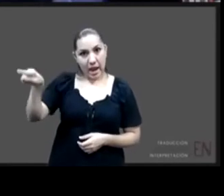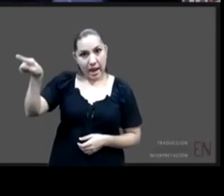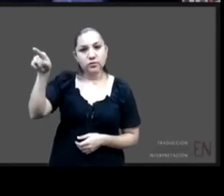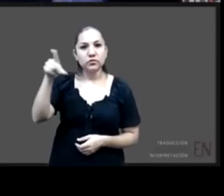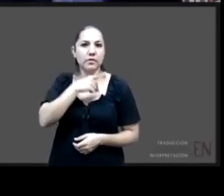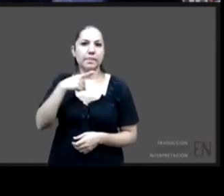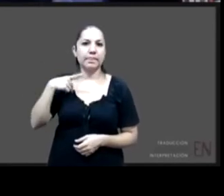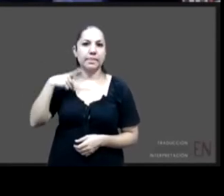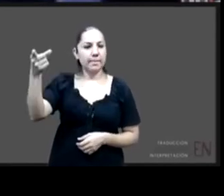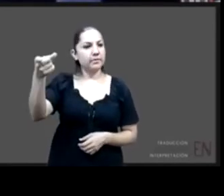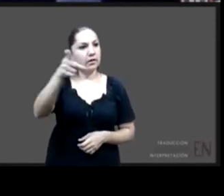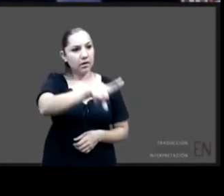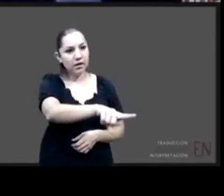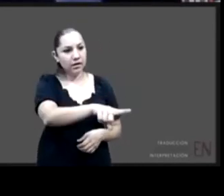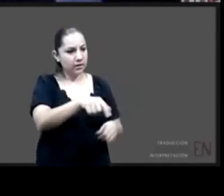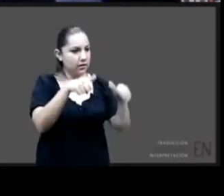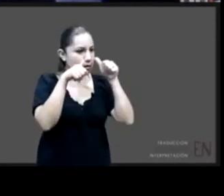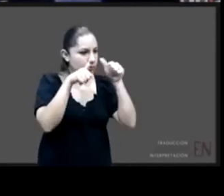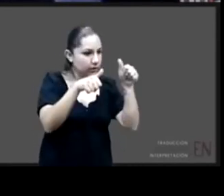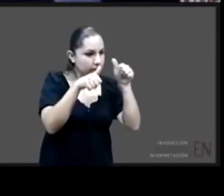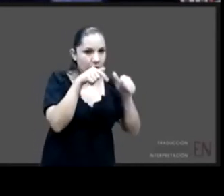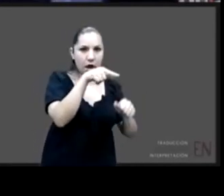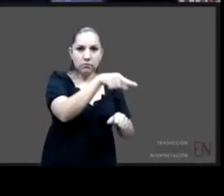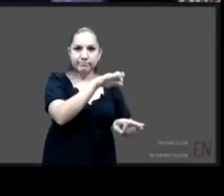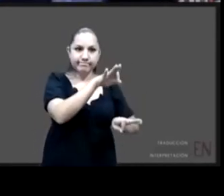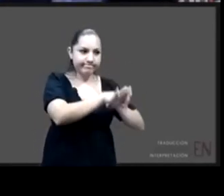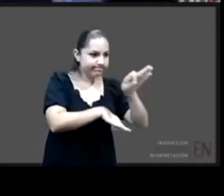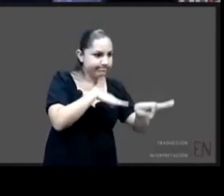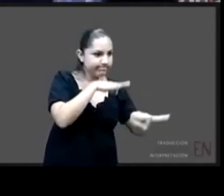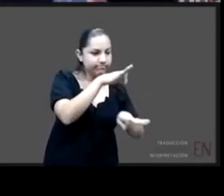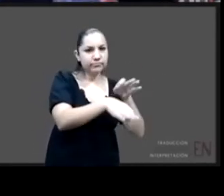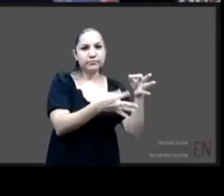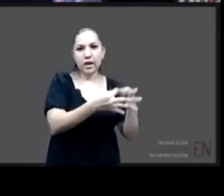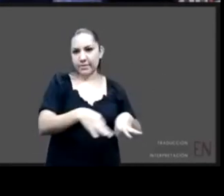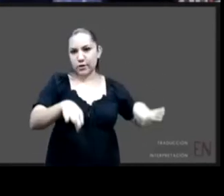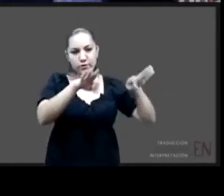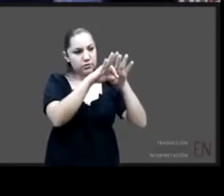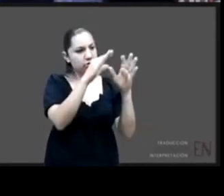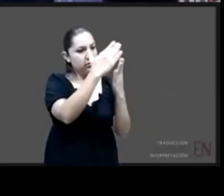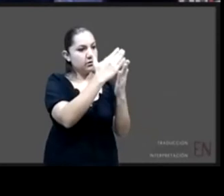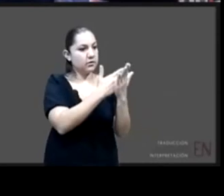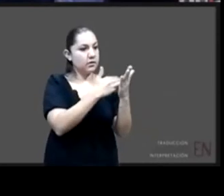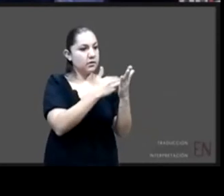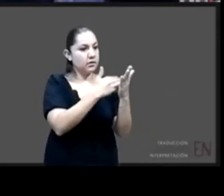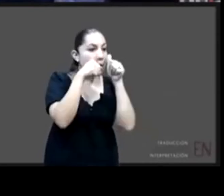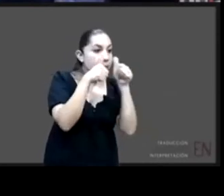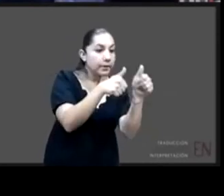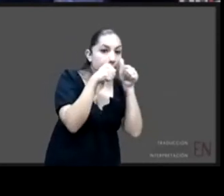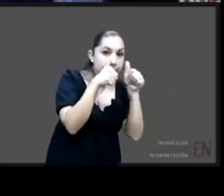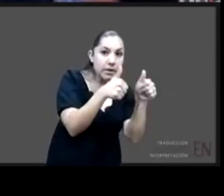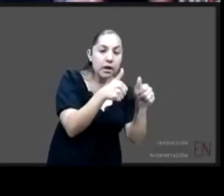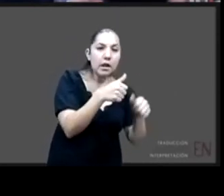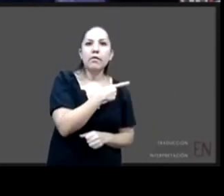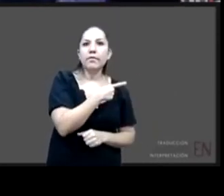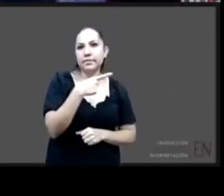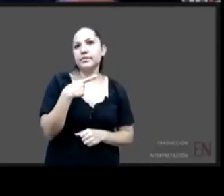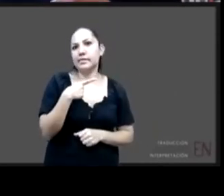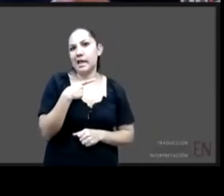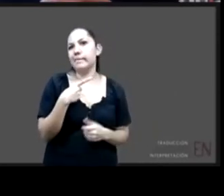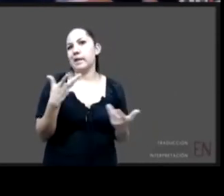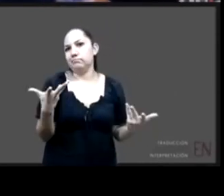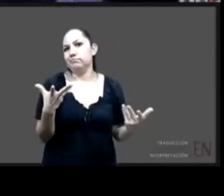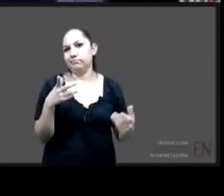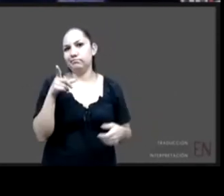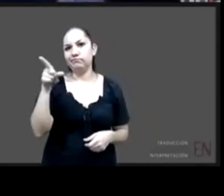de los niños y las niñas justo para que tengan estos elementos nos va a platicar de ello Wenceslao antes de